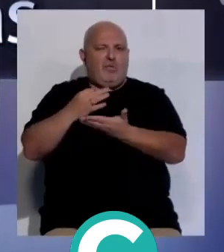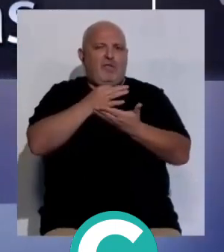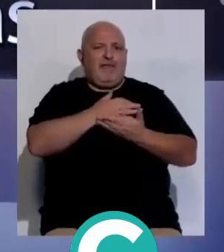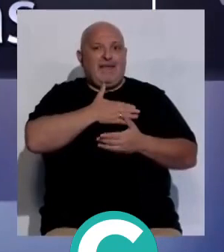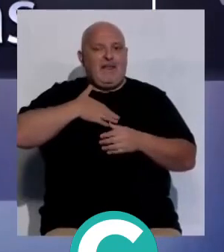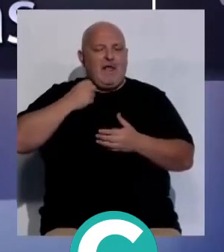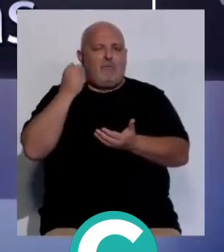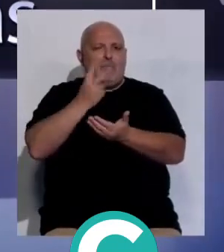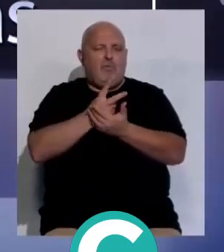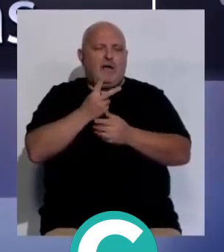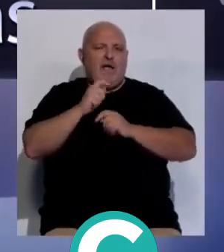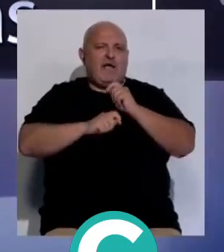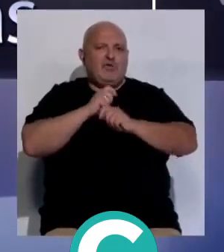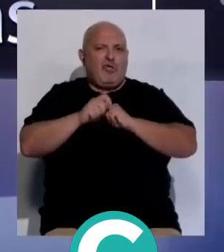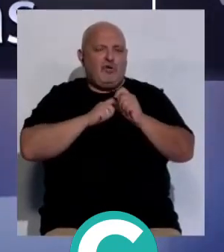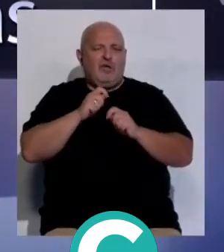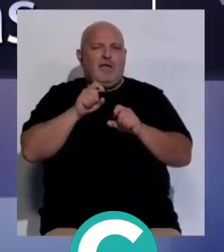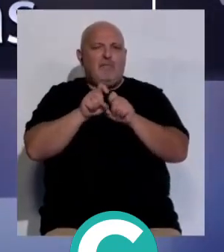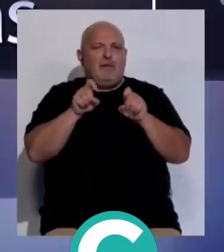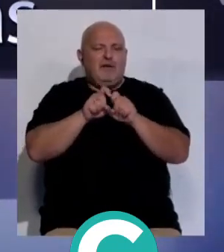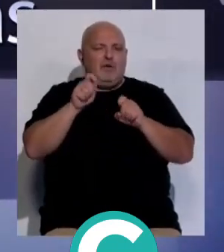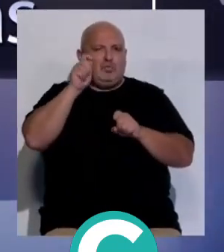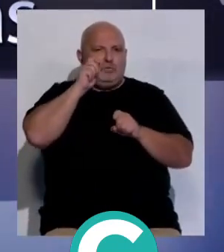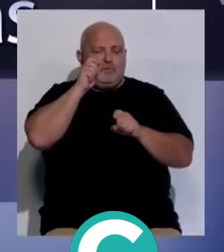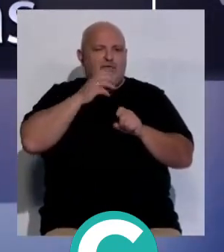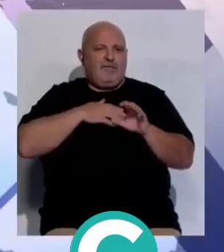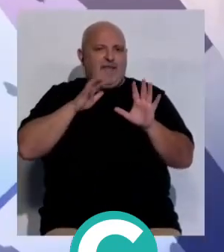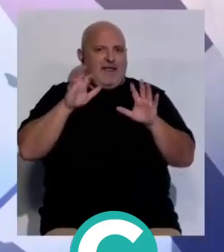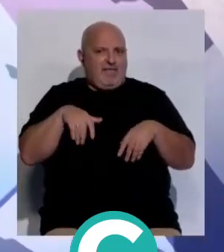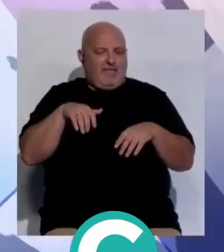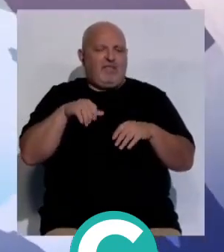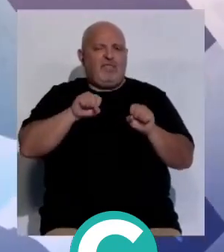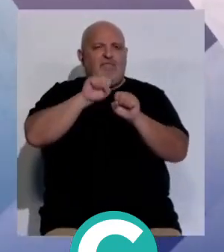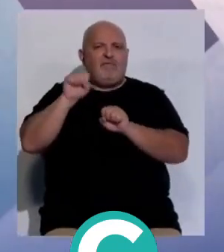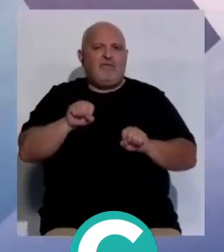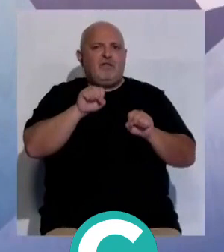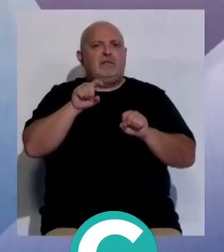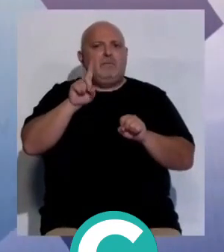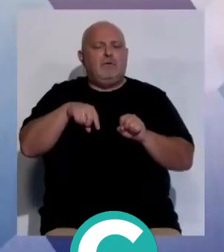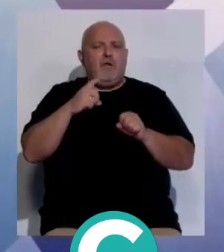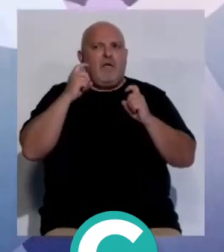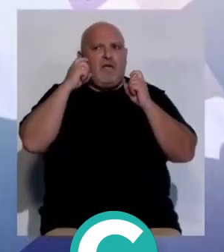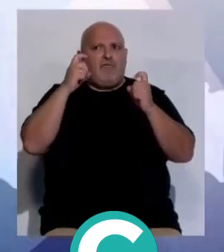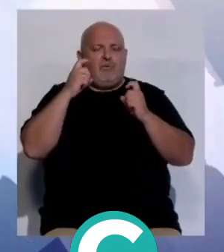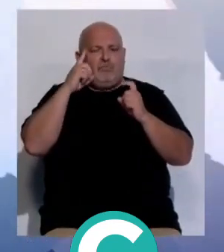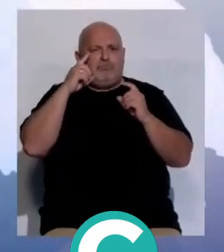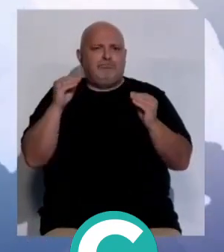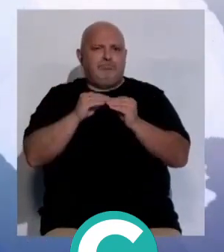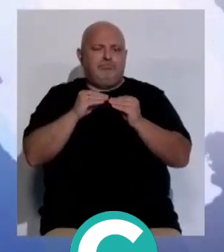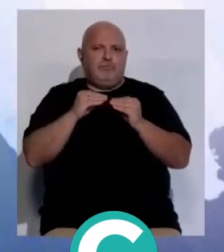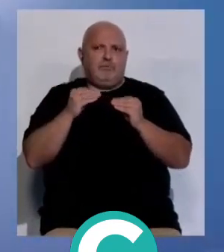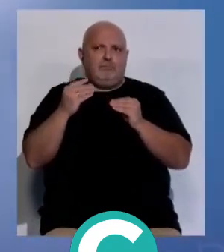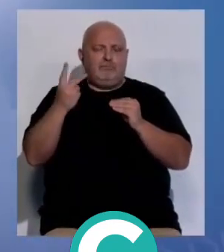es la apuesta de la Asociación de Empresas de Turismo de Cádiz que defiende además un esfuerzo en común y acciones